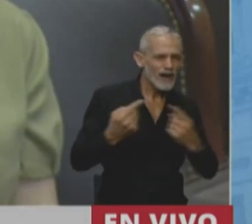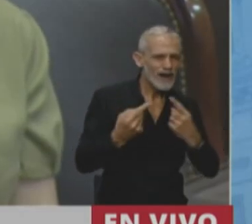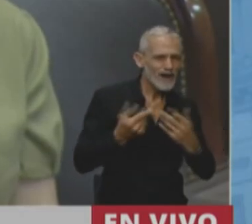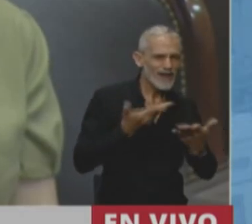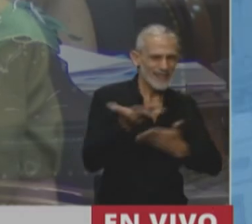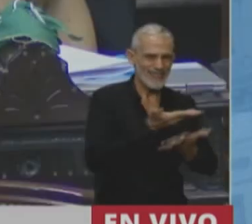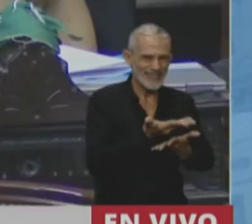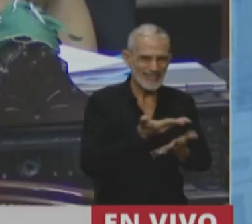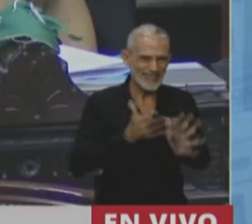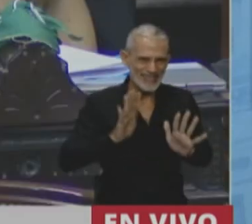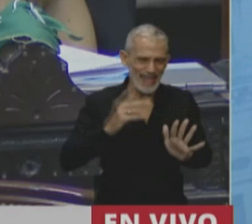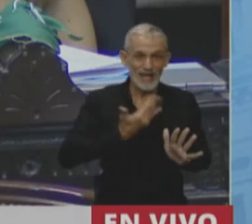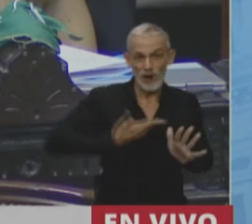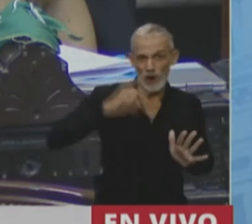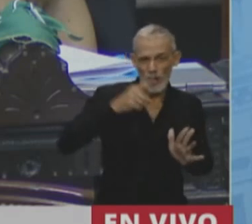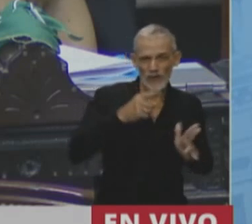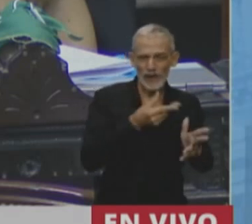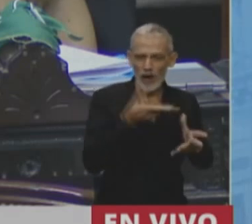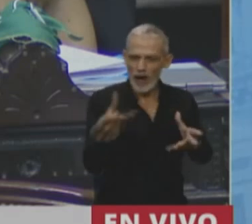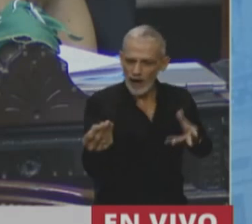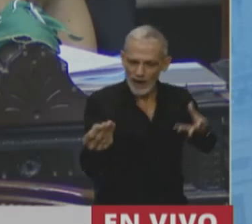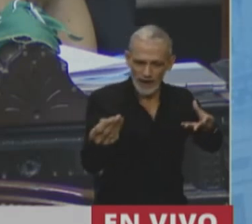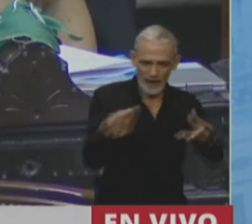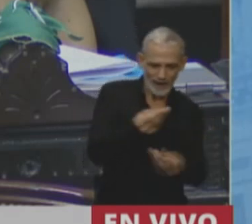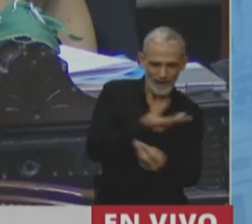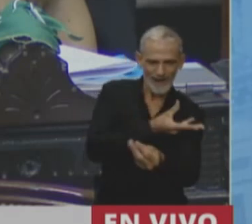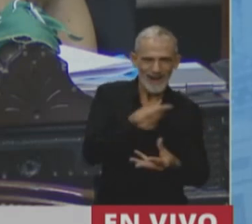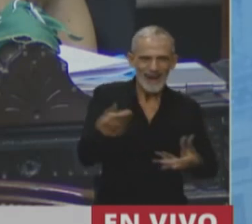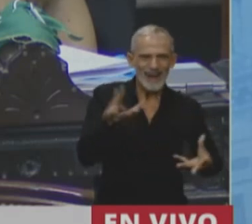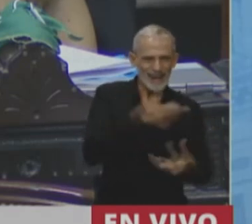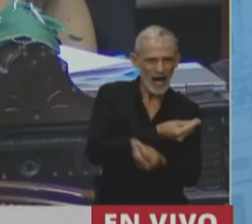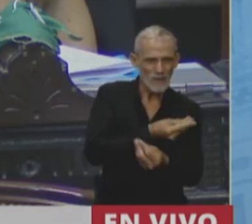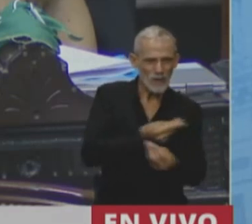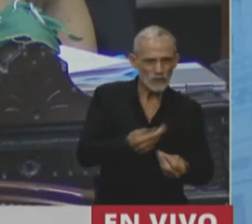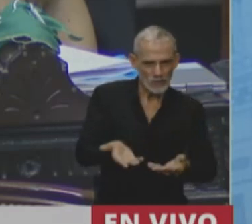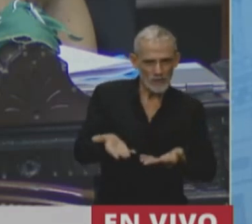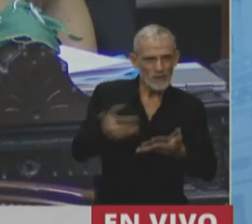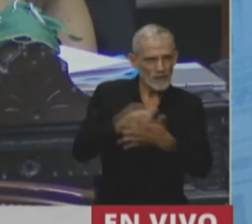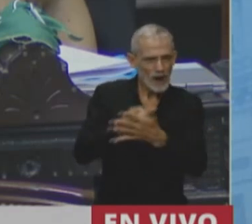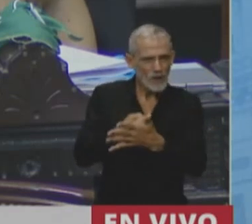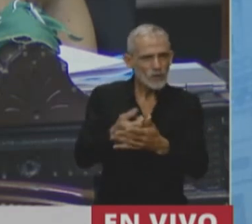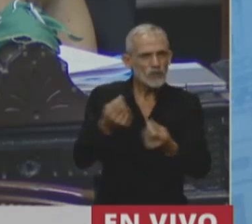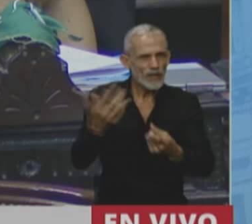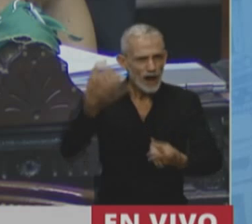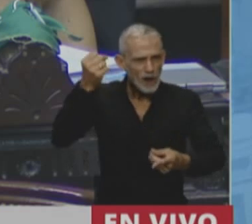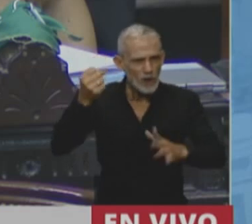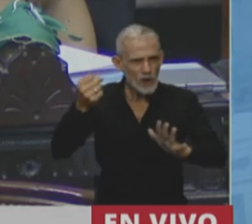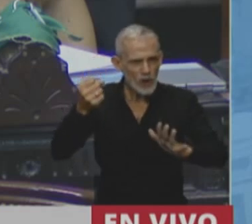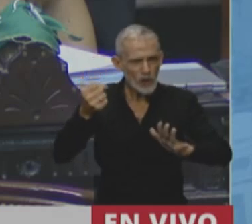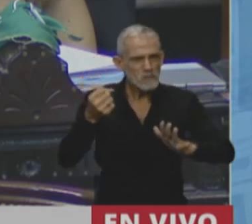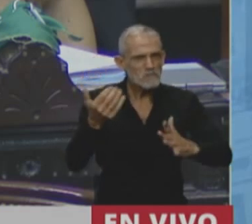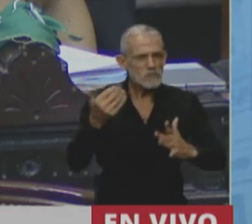se autoapoya y además se acrecienta, es lo que ha permitido